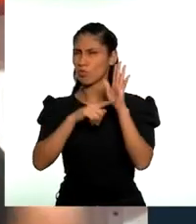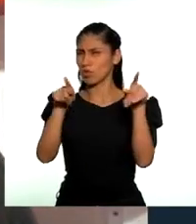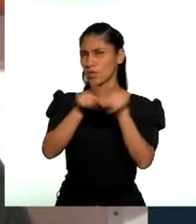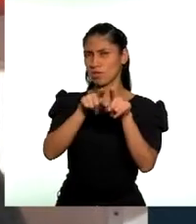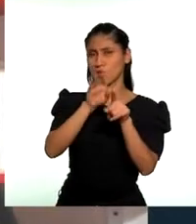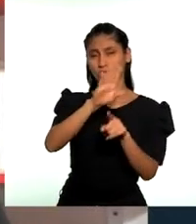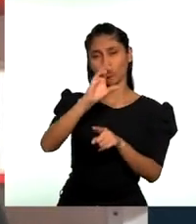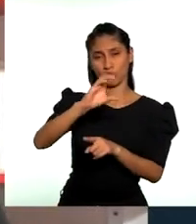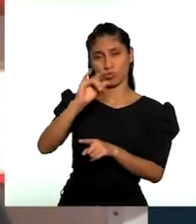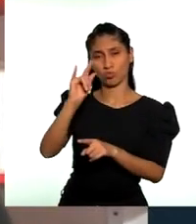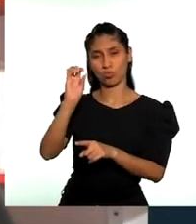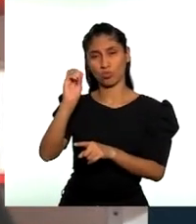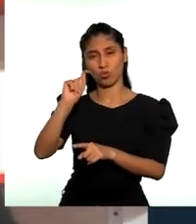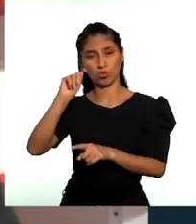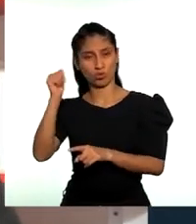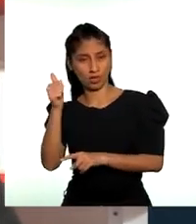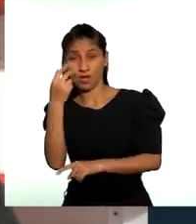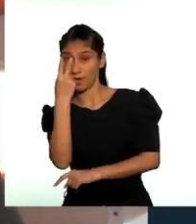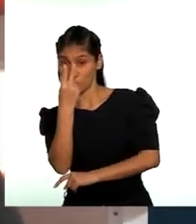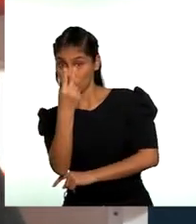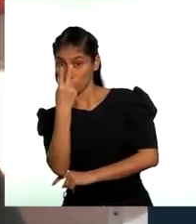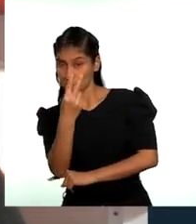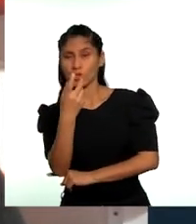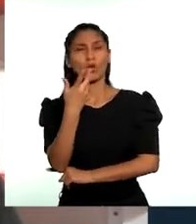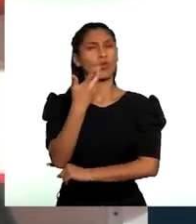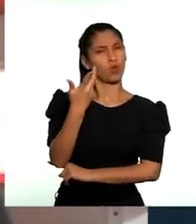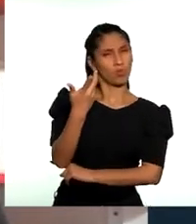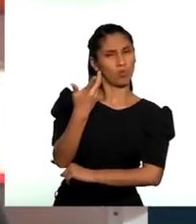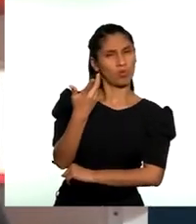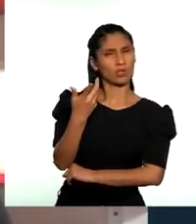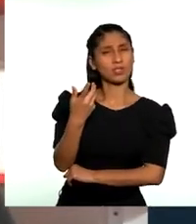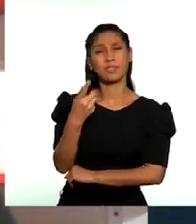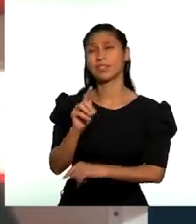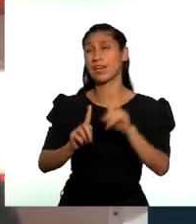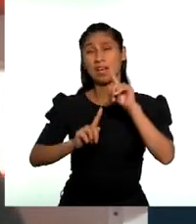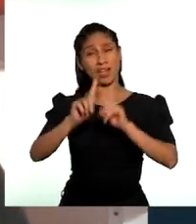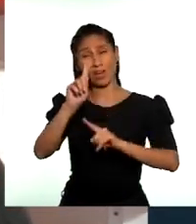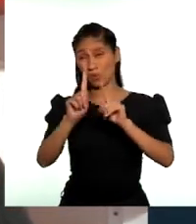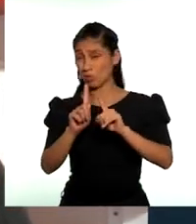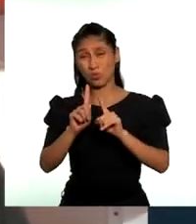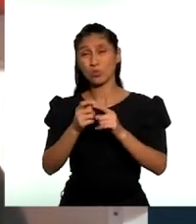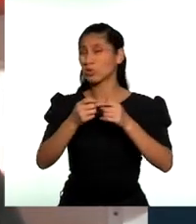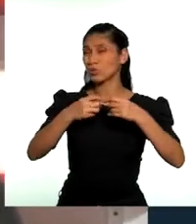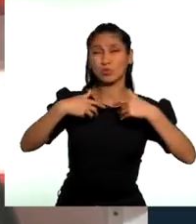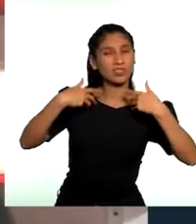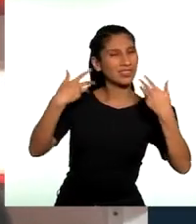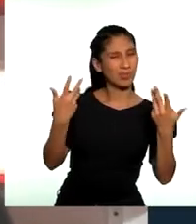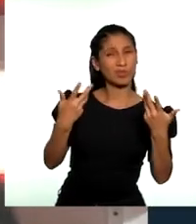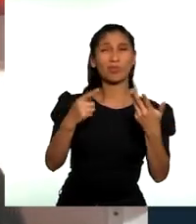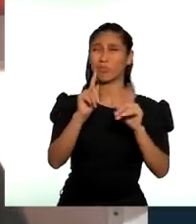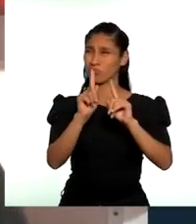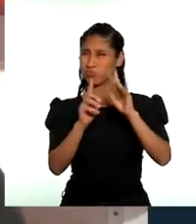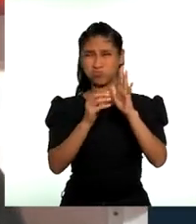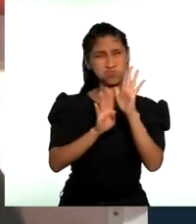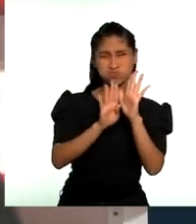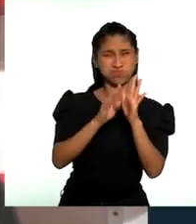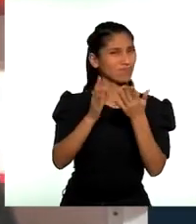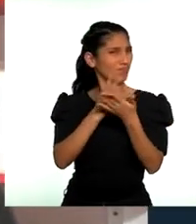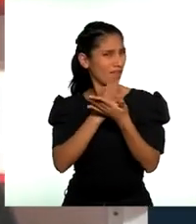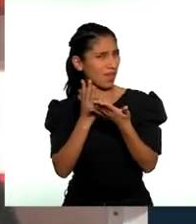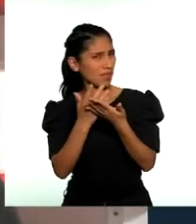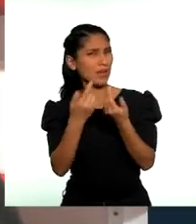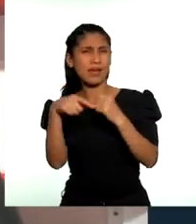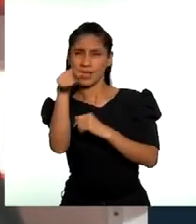conscientes de que no han estado funcionando como se esperaba. Ello principalmente